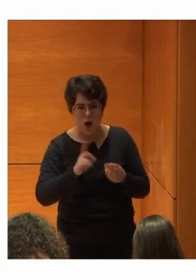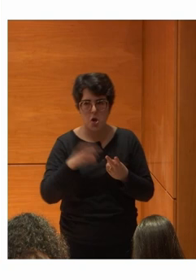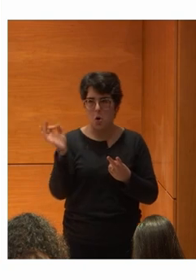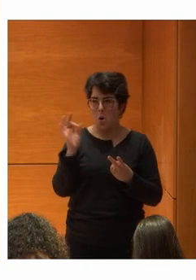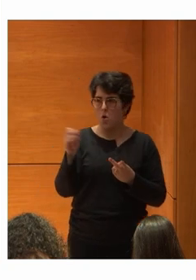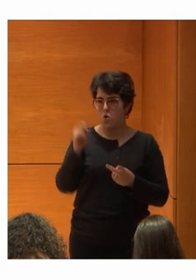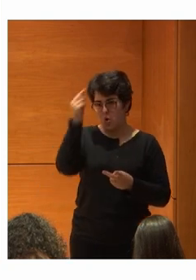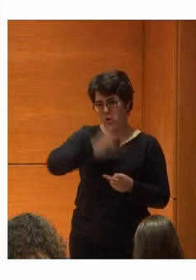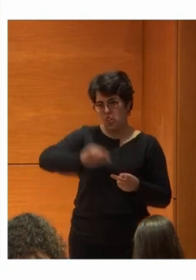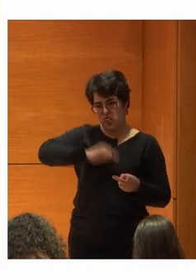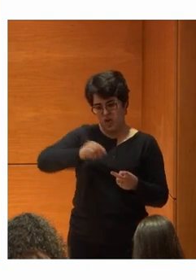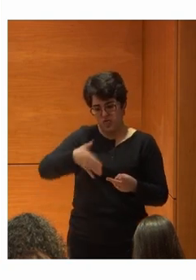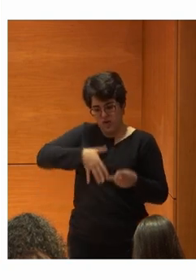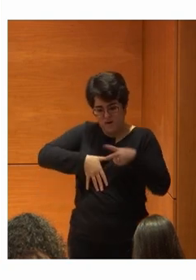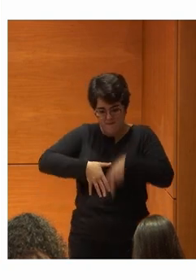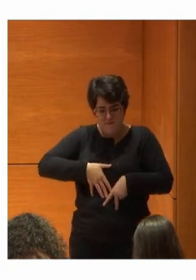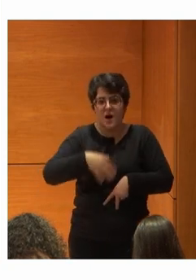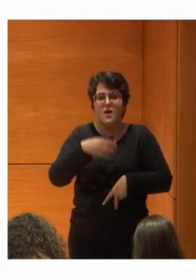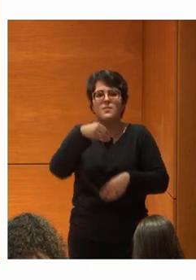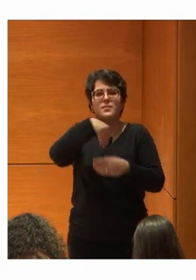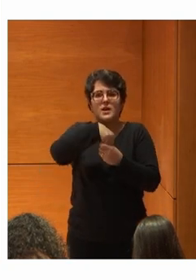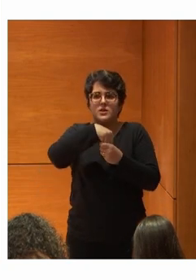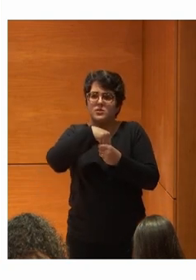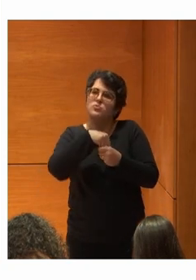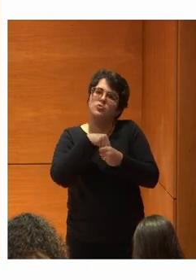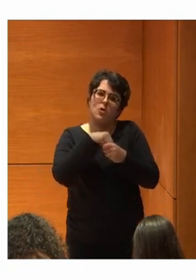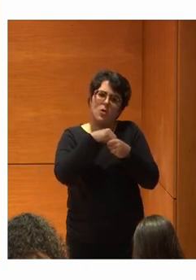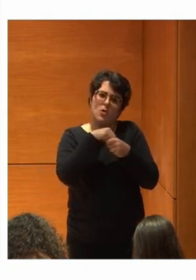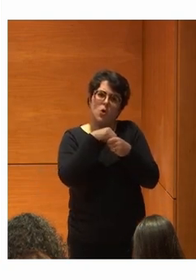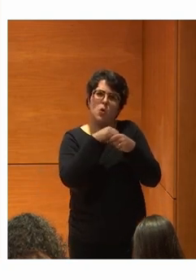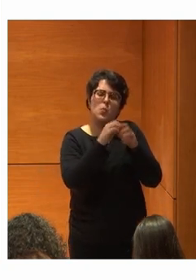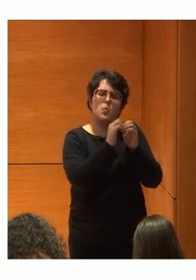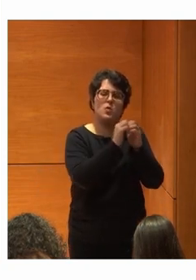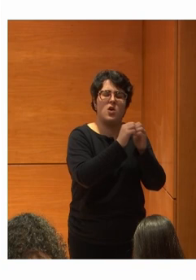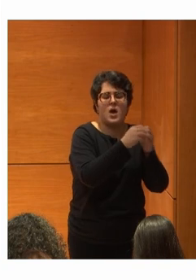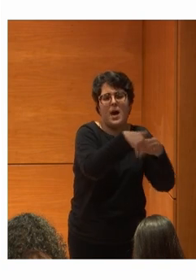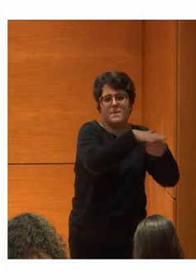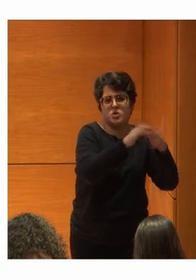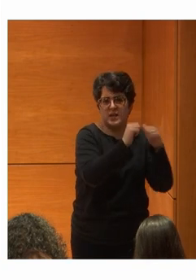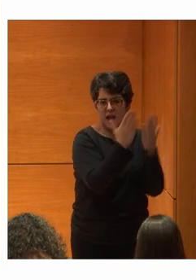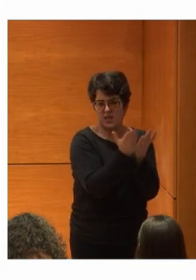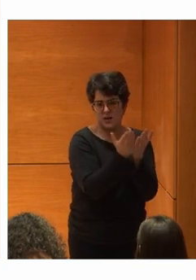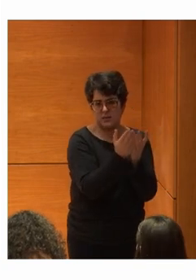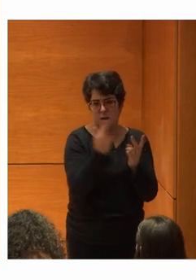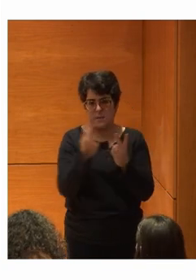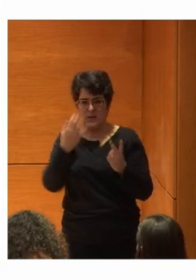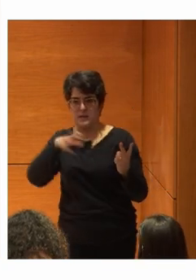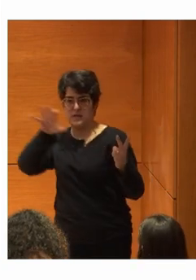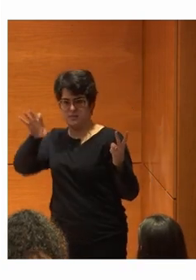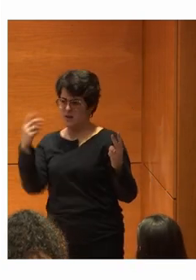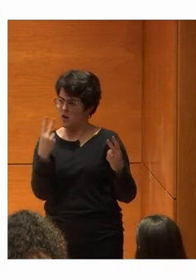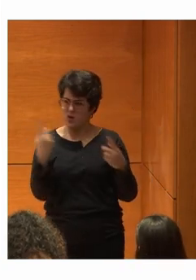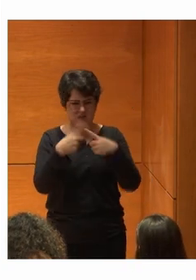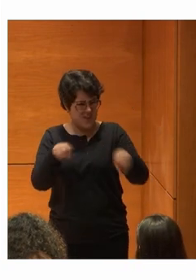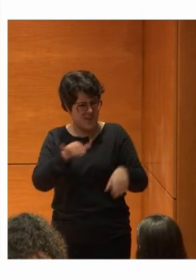De toma de conciencia Entre vuestra Rama internacional Y la La patria La española